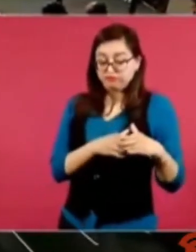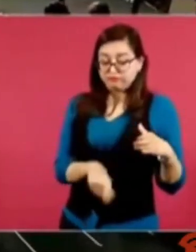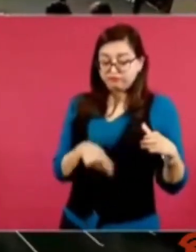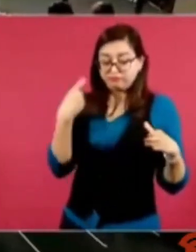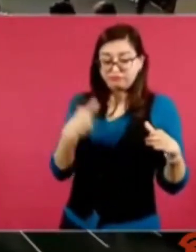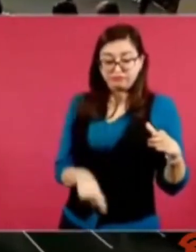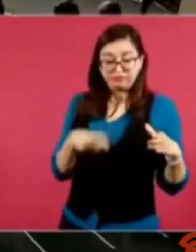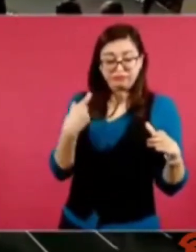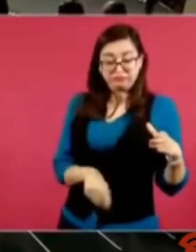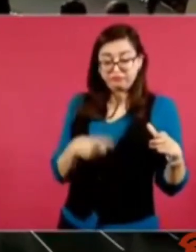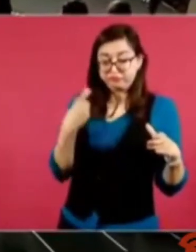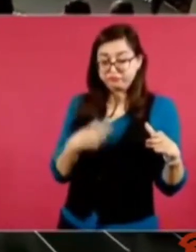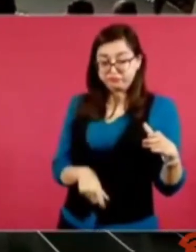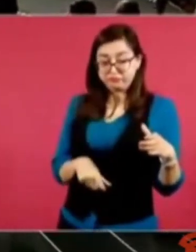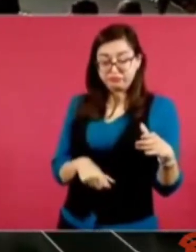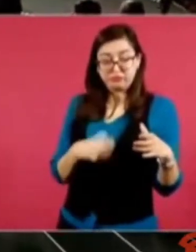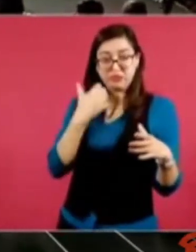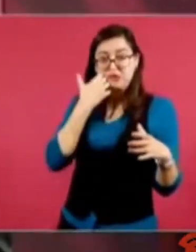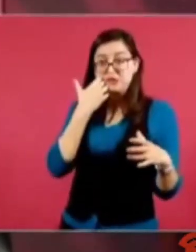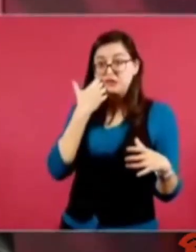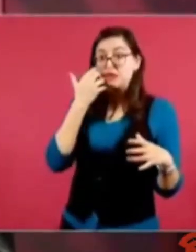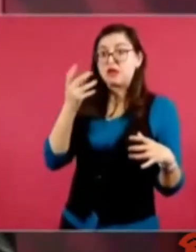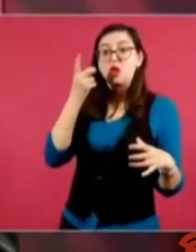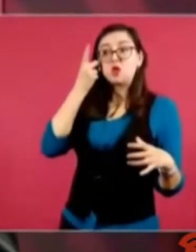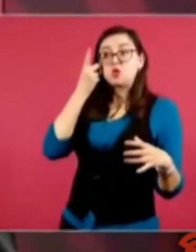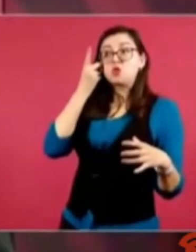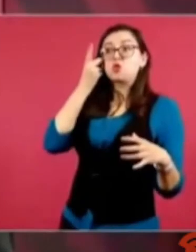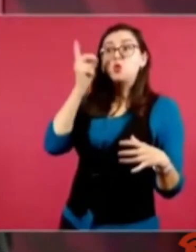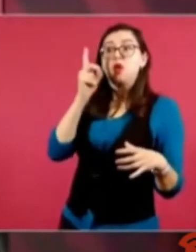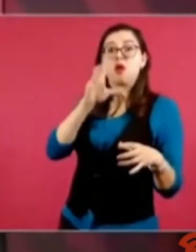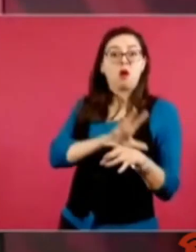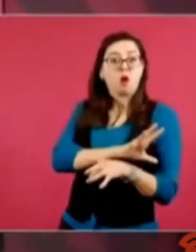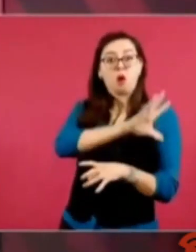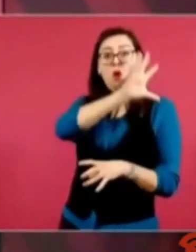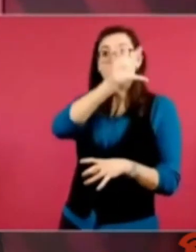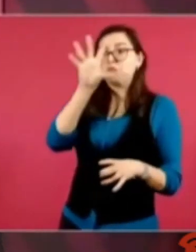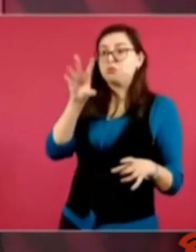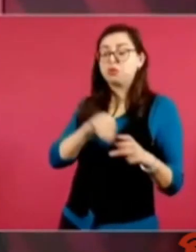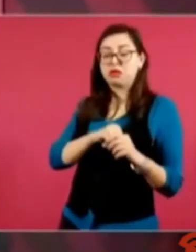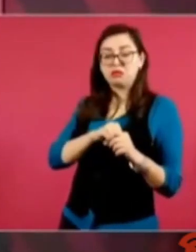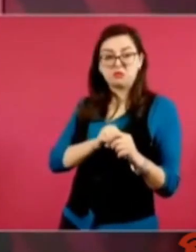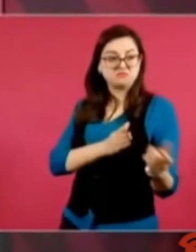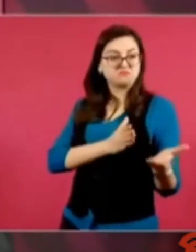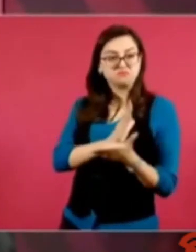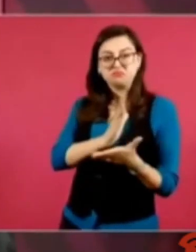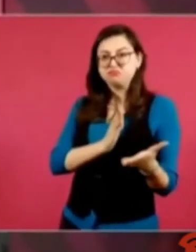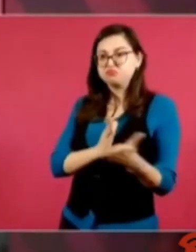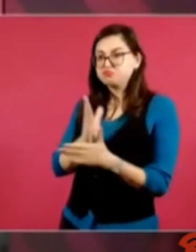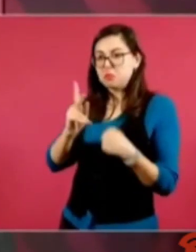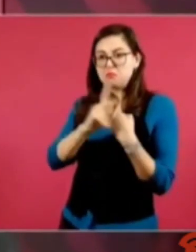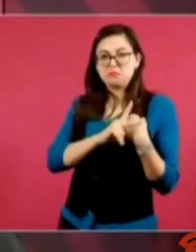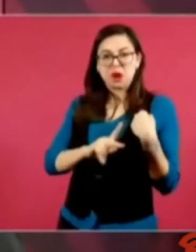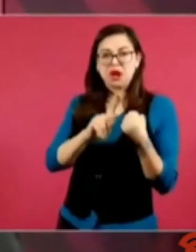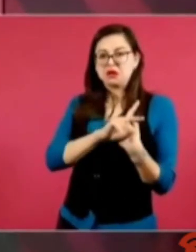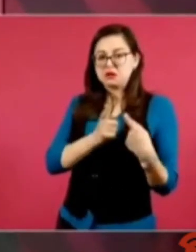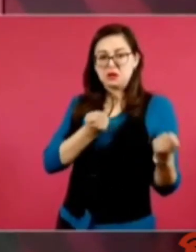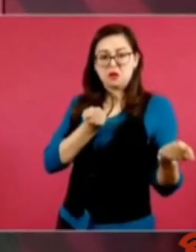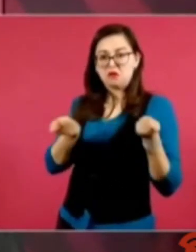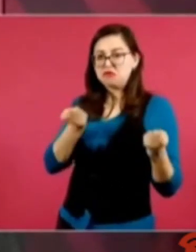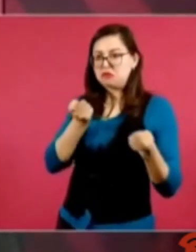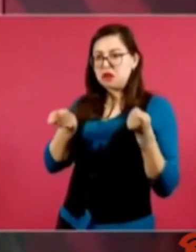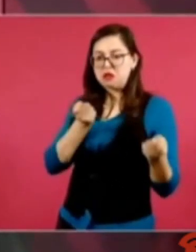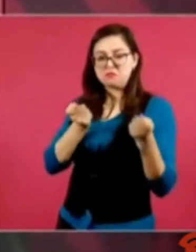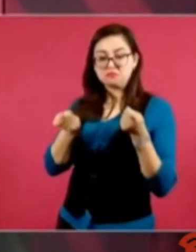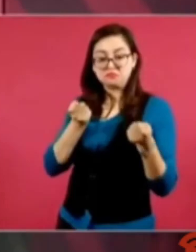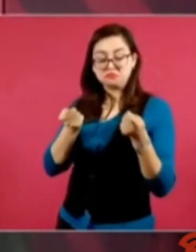se sienten dueñas de los países, de las naciones, en el mundo.